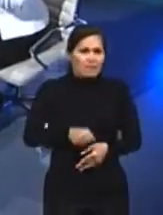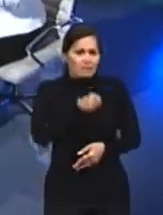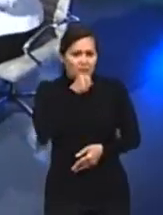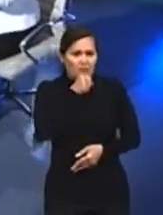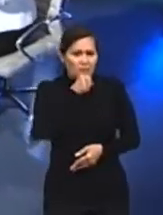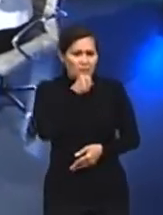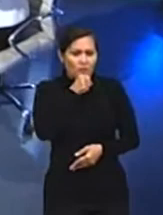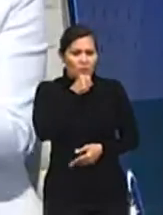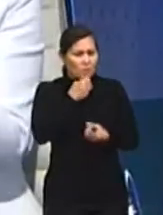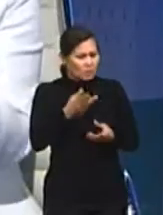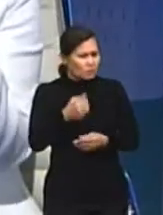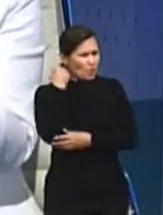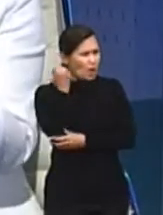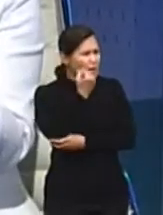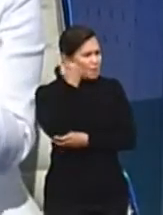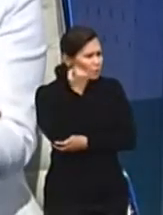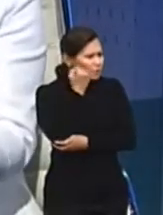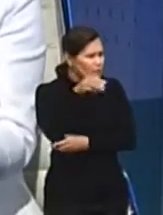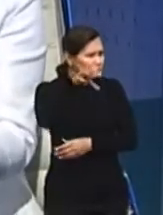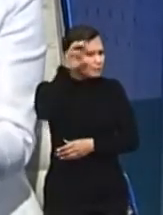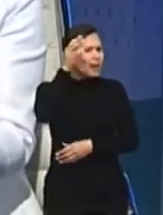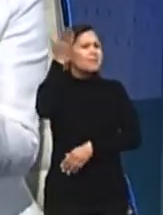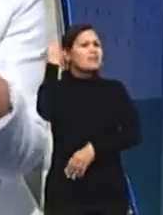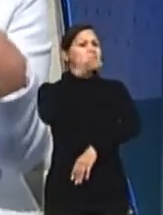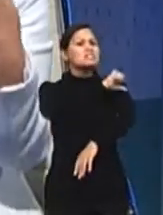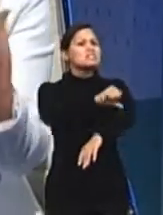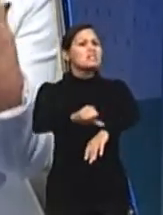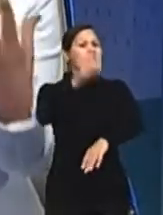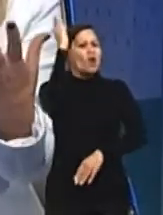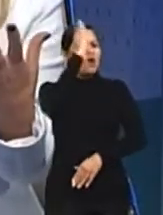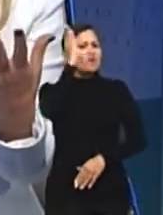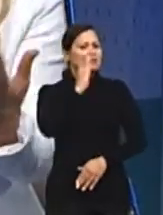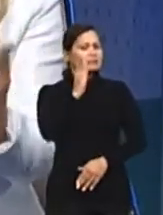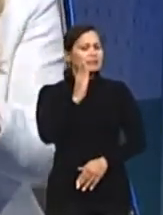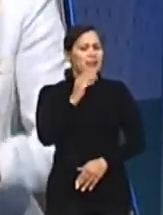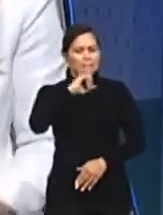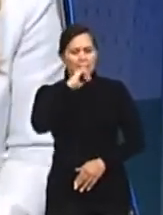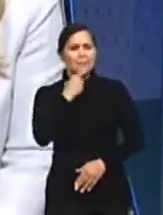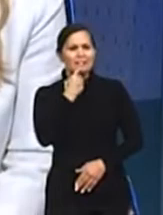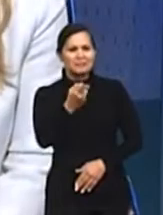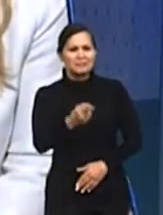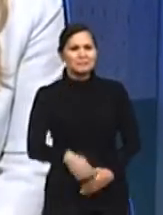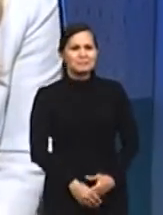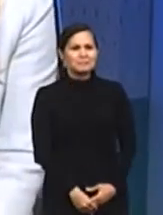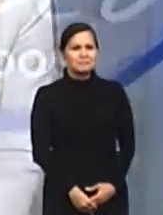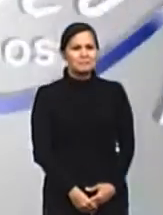dice él. ¿Les parece bien que recordemos lo que sucedía en Río de Janeiro, el famoso Hagan Lío? Vamos a recordarlo.